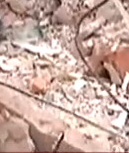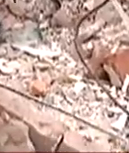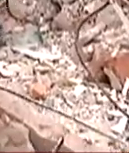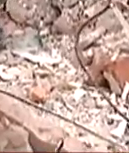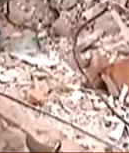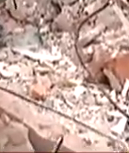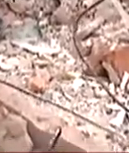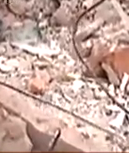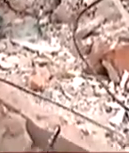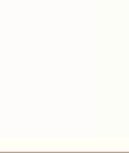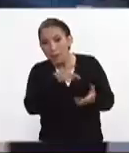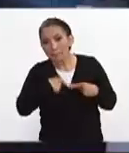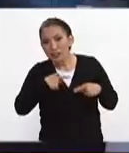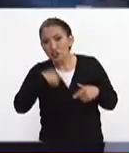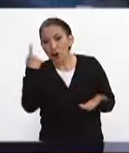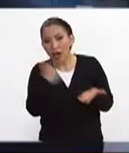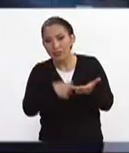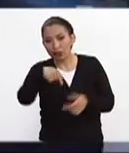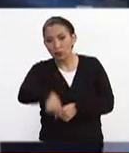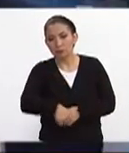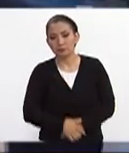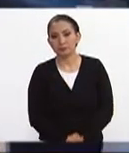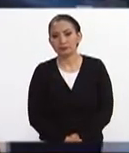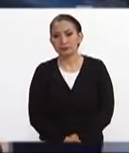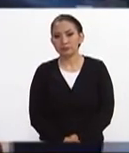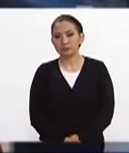que hay una víctima atrapada